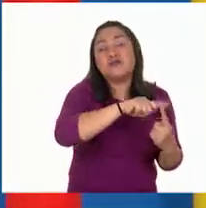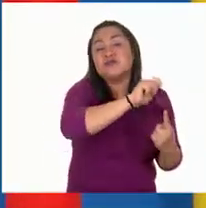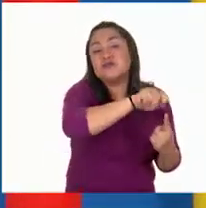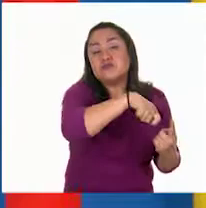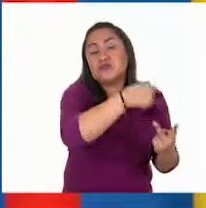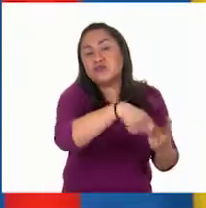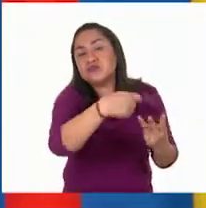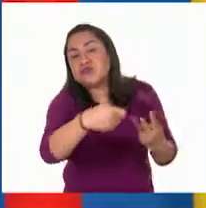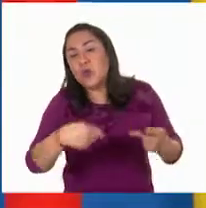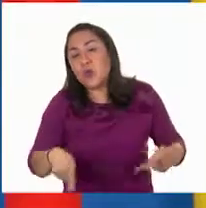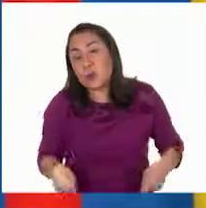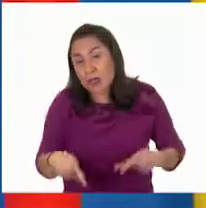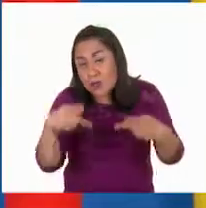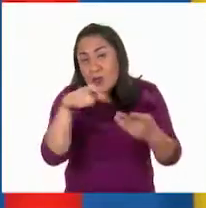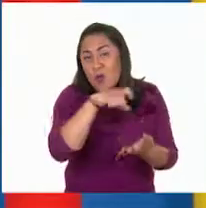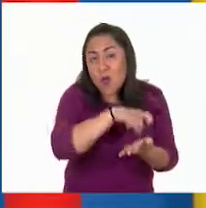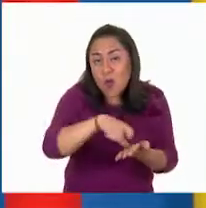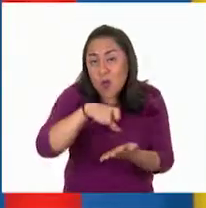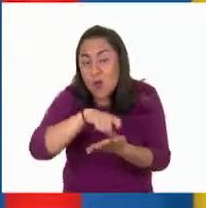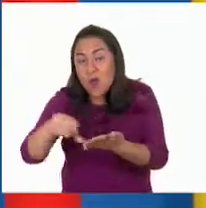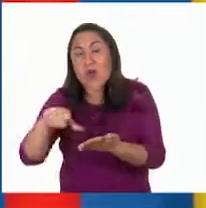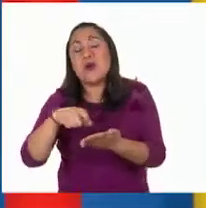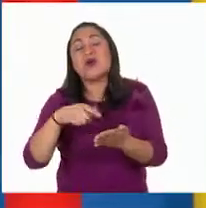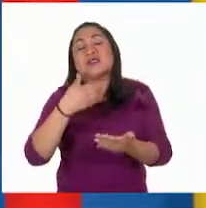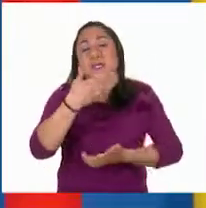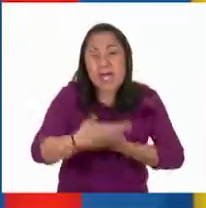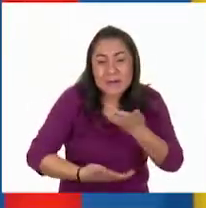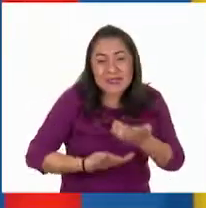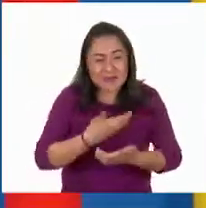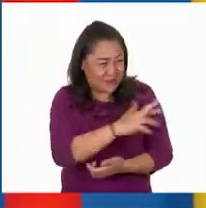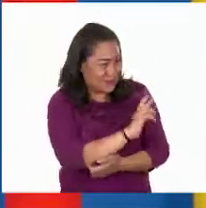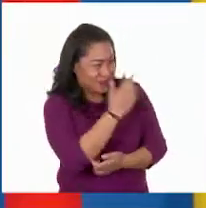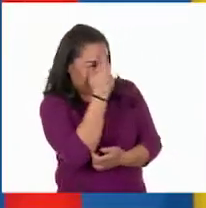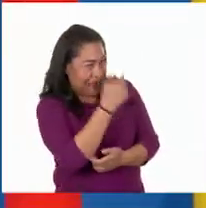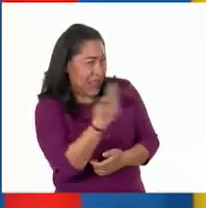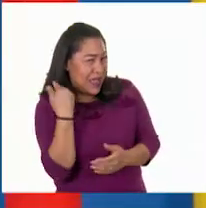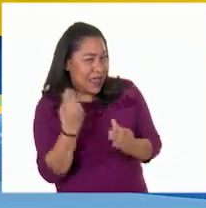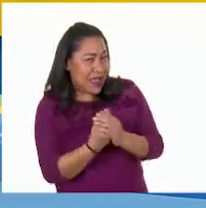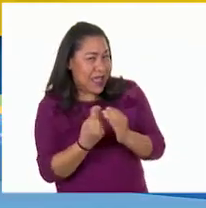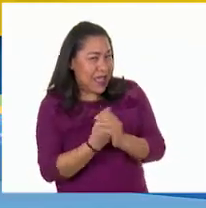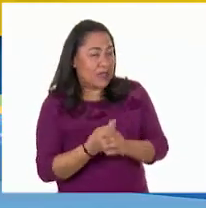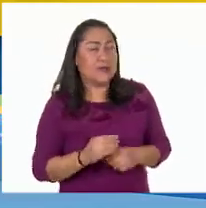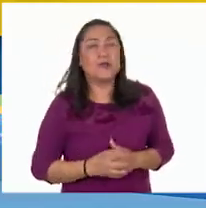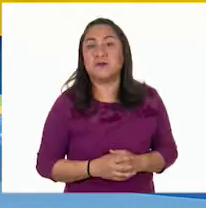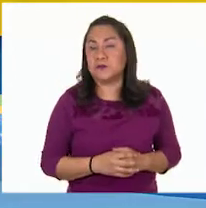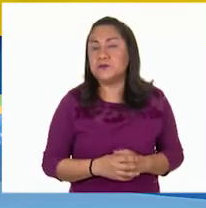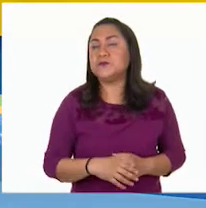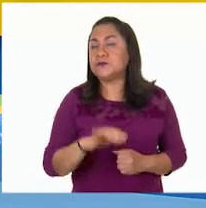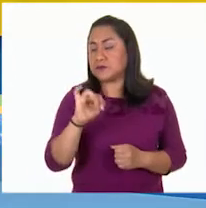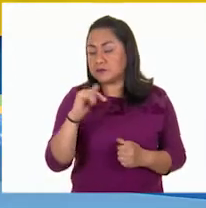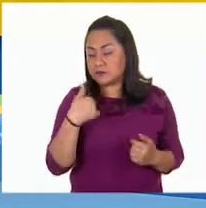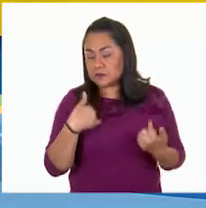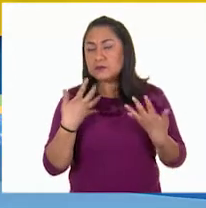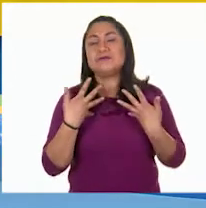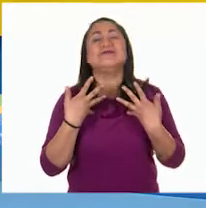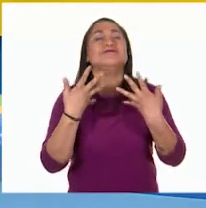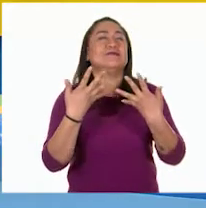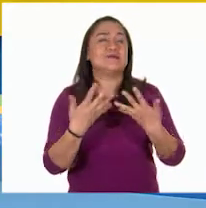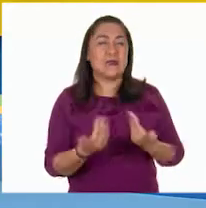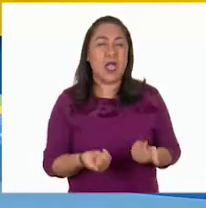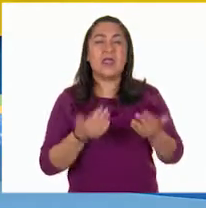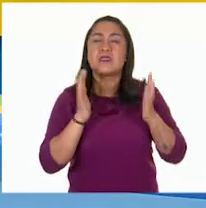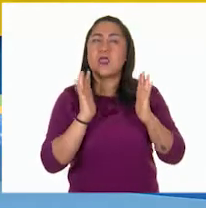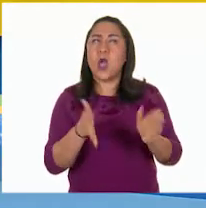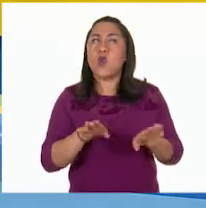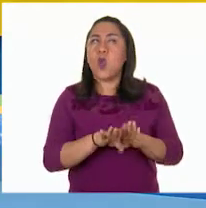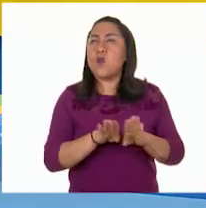venta, tanto de productos como de servicios. ¿Sí lo recuerdas, Larisa? Sí. Ya entiendo cada vez mejor cómo funciona